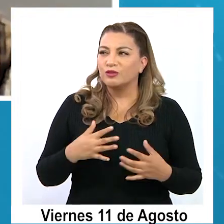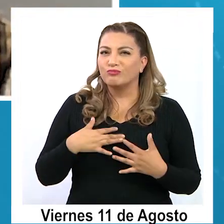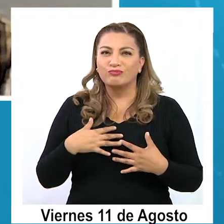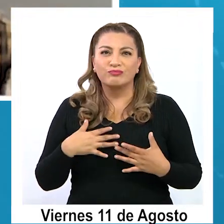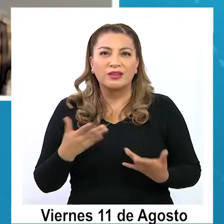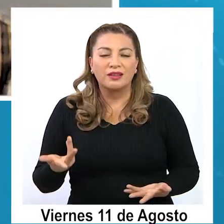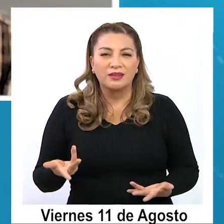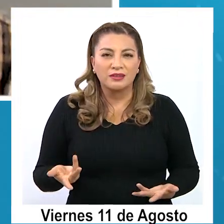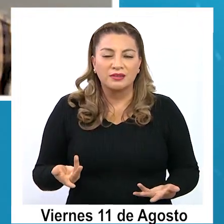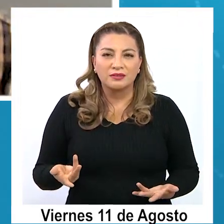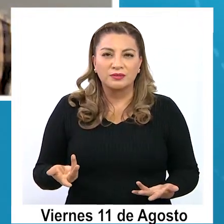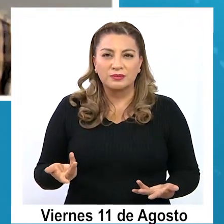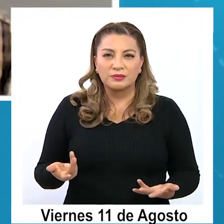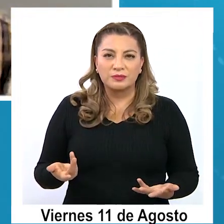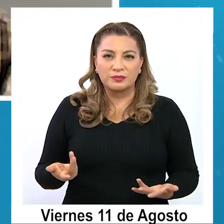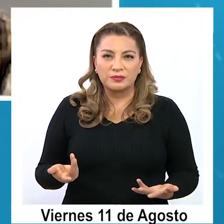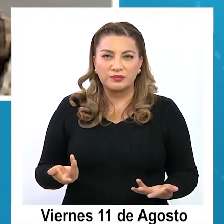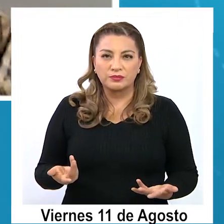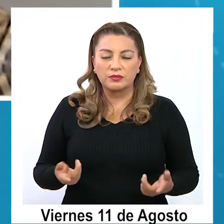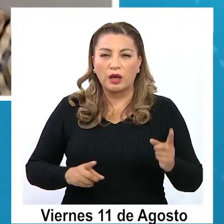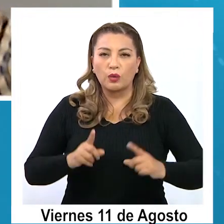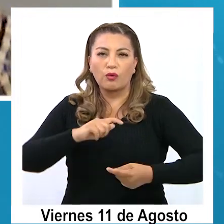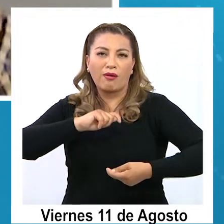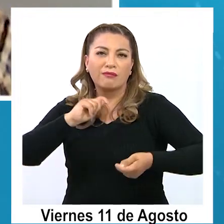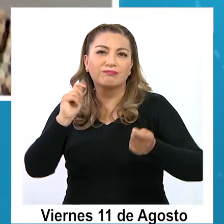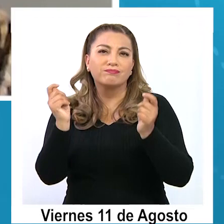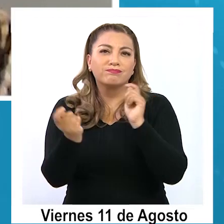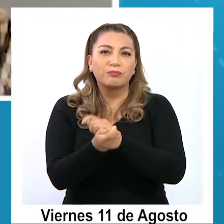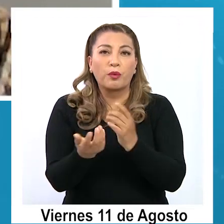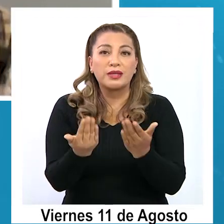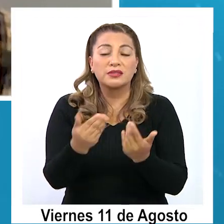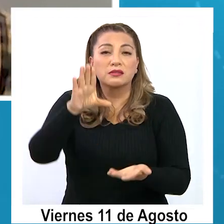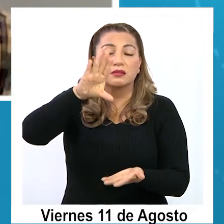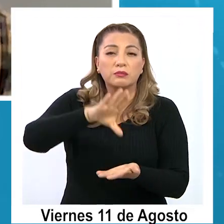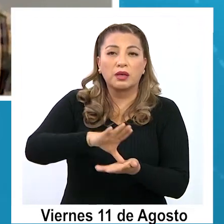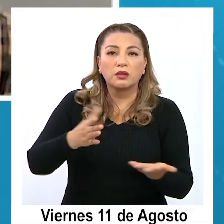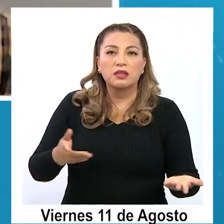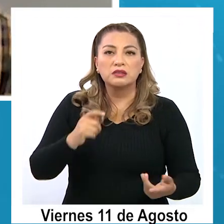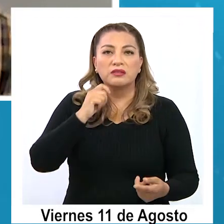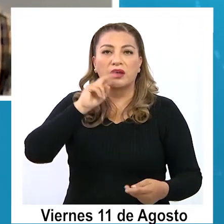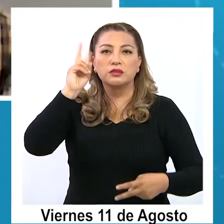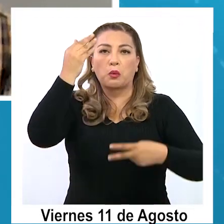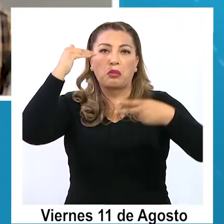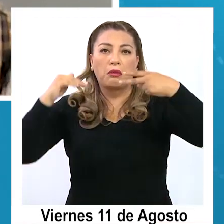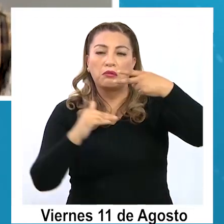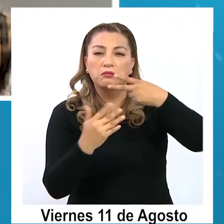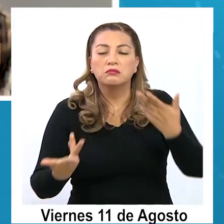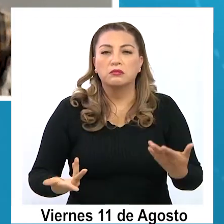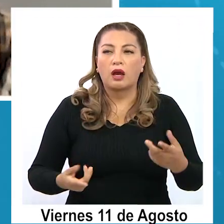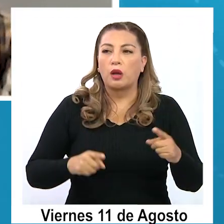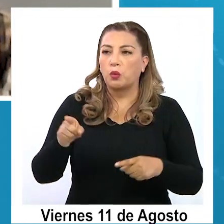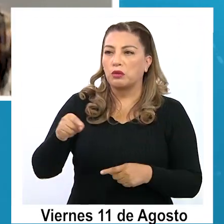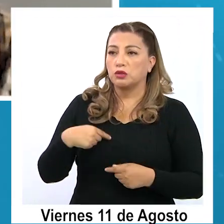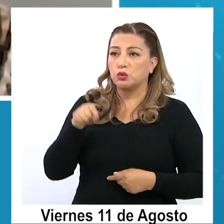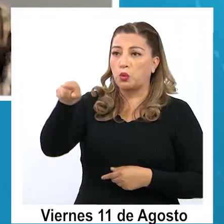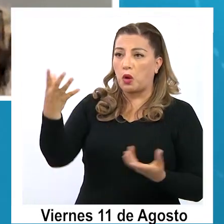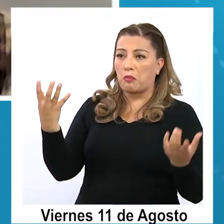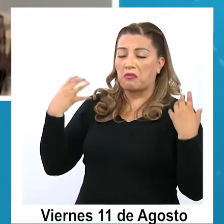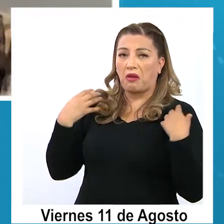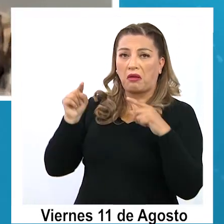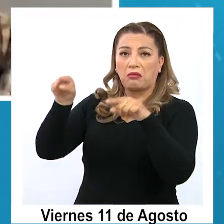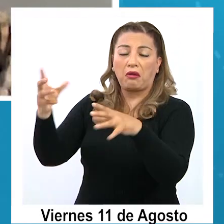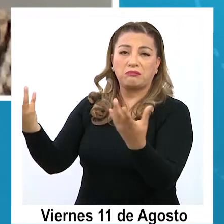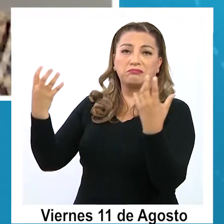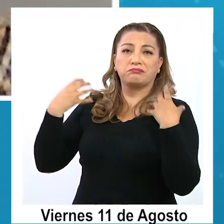las grandes, ciertas transformaciones que requiere el país pasan a un segundo plano y se chutean, ¿cierto?, y en este caso